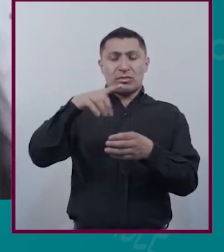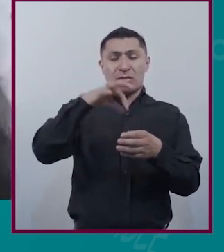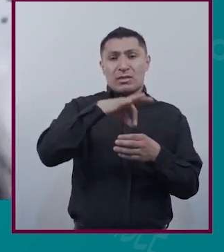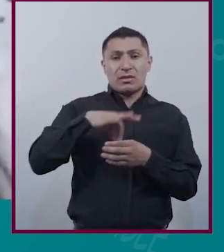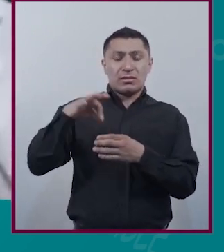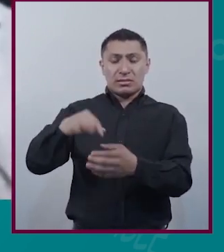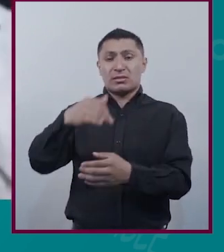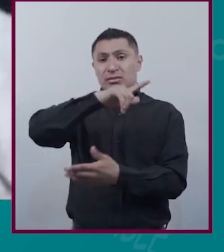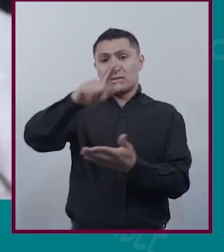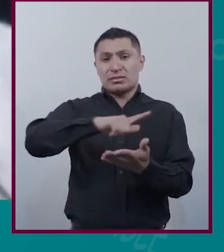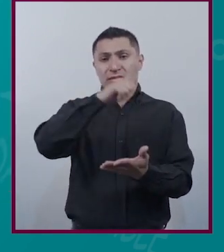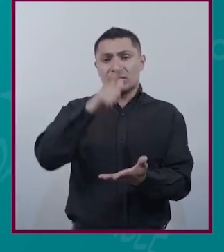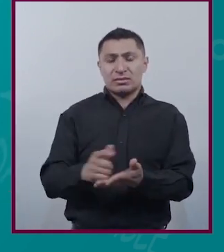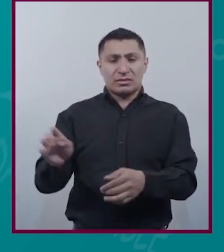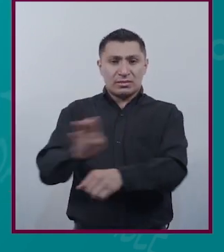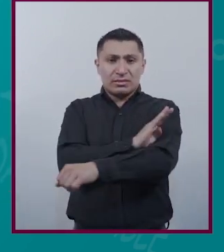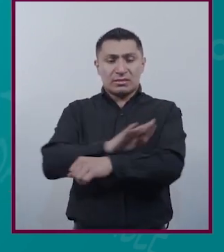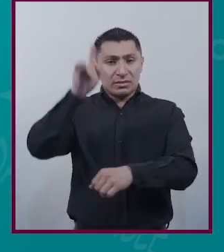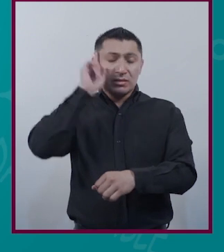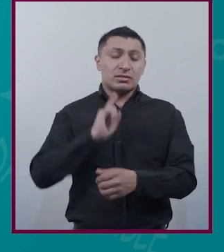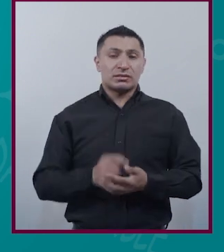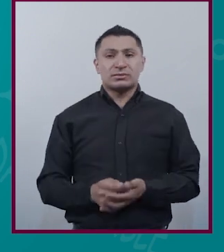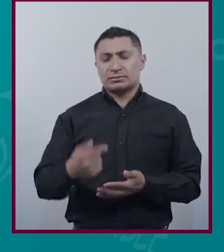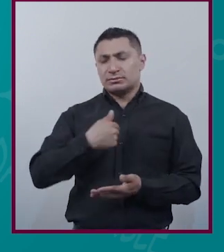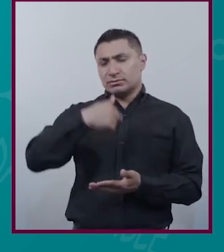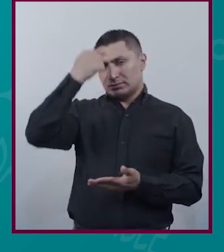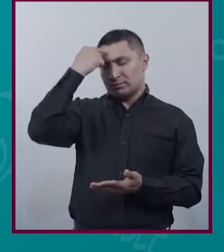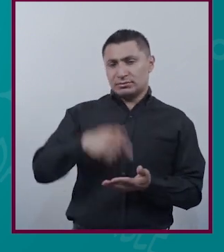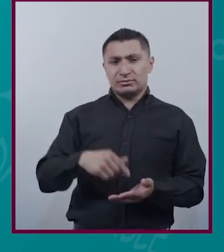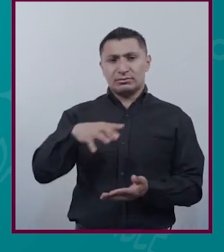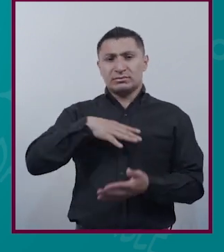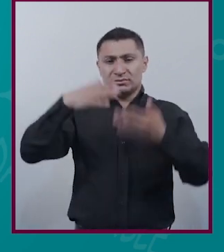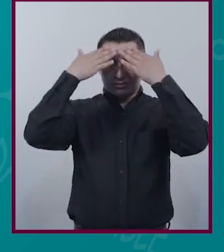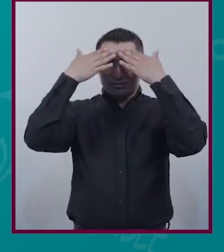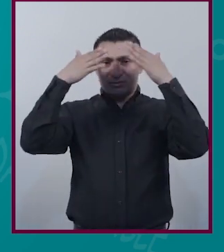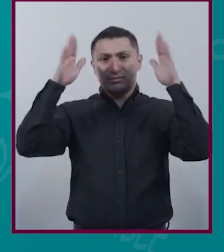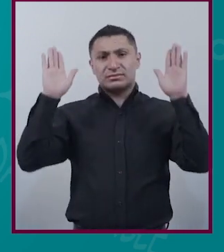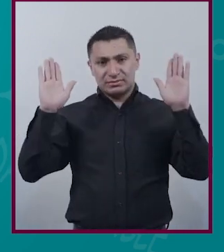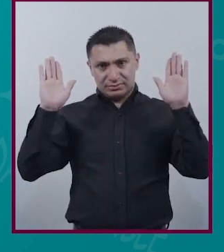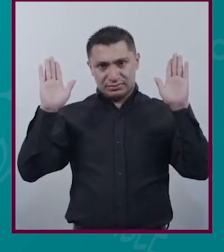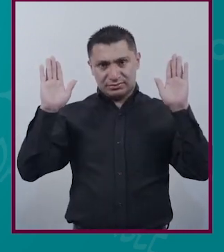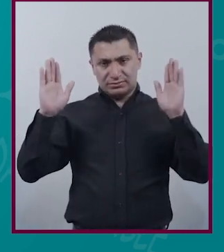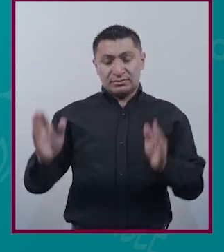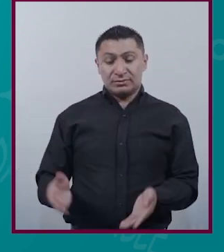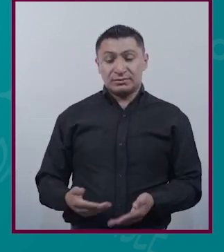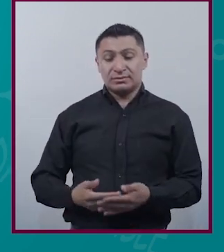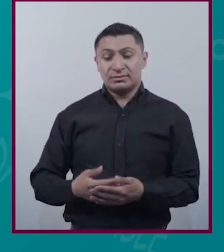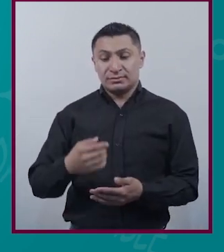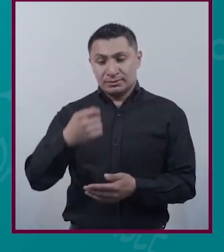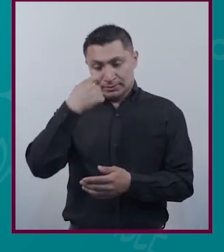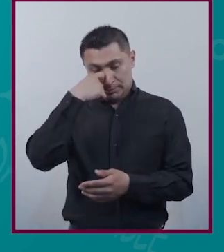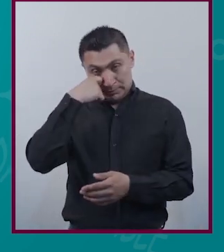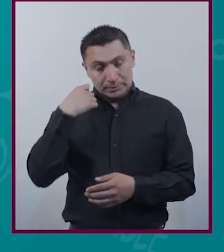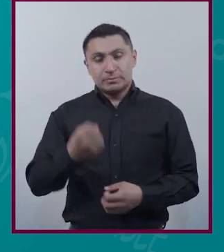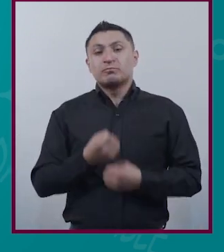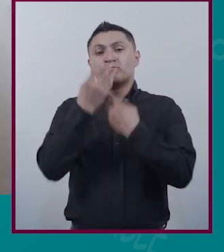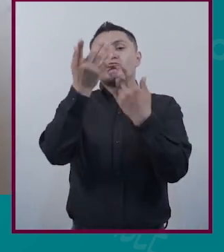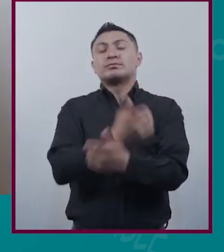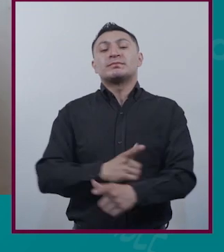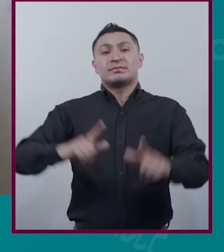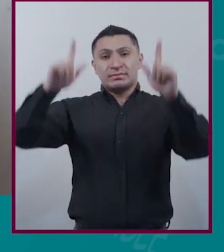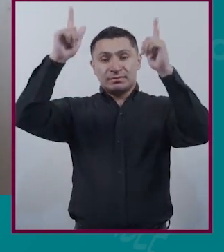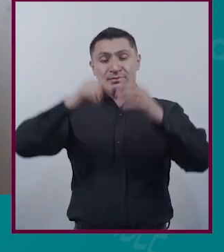favor de las mujeres En mi punto de vista tener una mente más abierta Una libre expresión